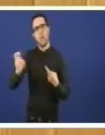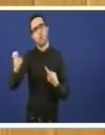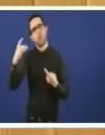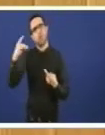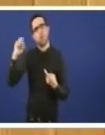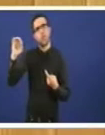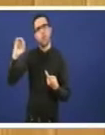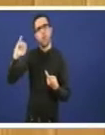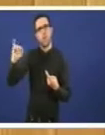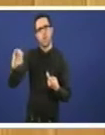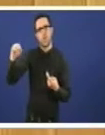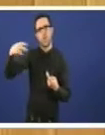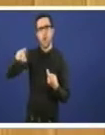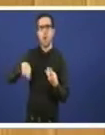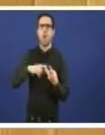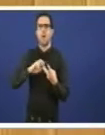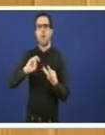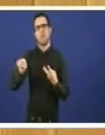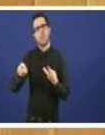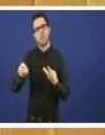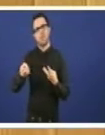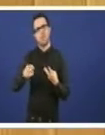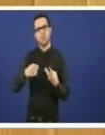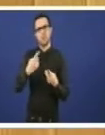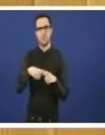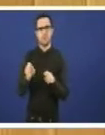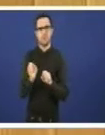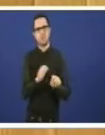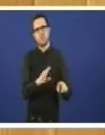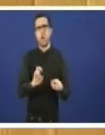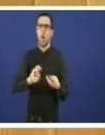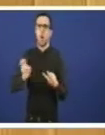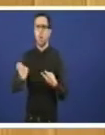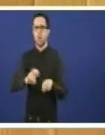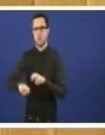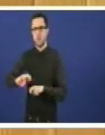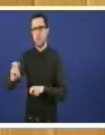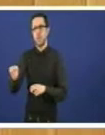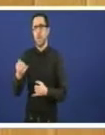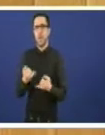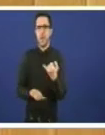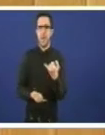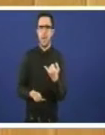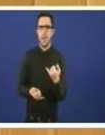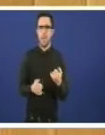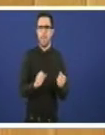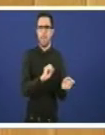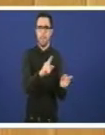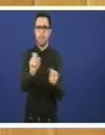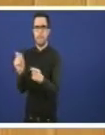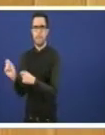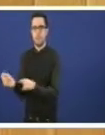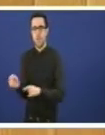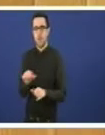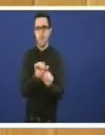despois finalmente parece que desbotaron Dozón e digamos que dunha forma máis ou menos oficial